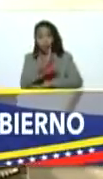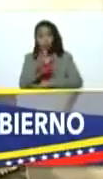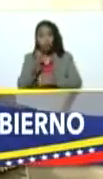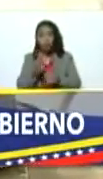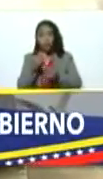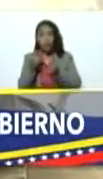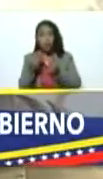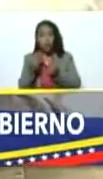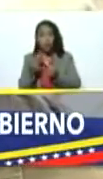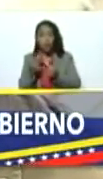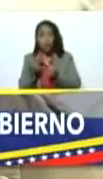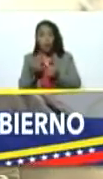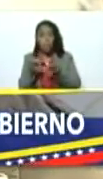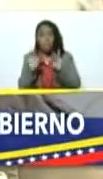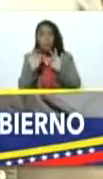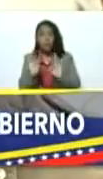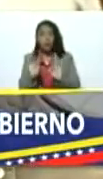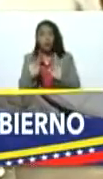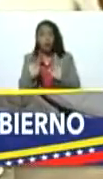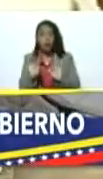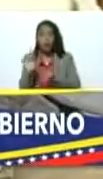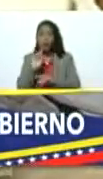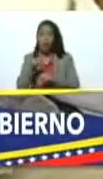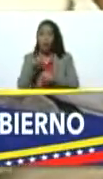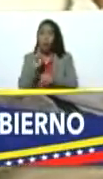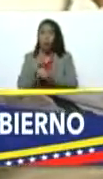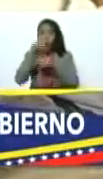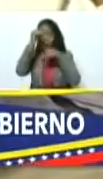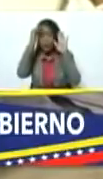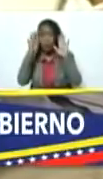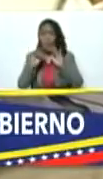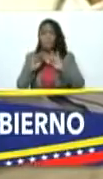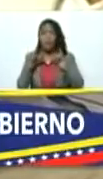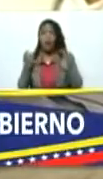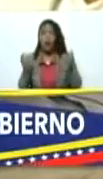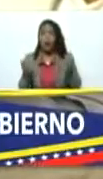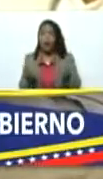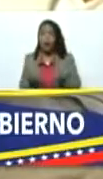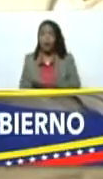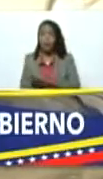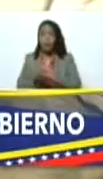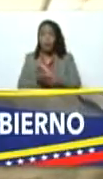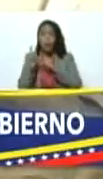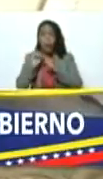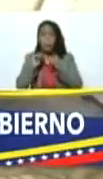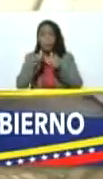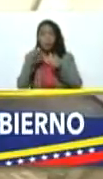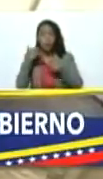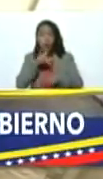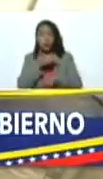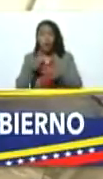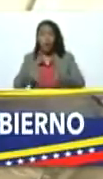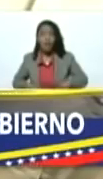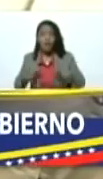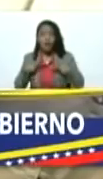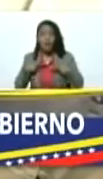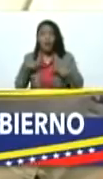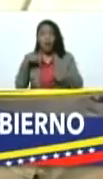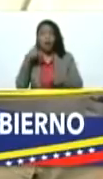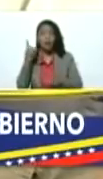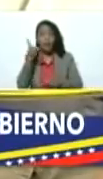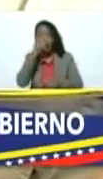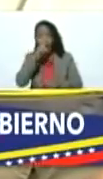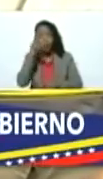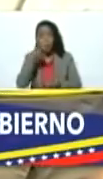recursos especiales, no solamente para atender la pandemia, que apareció en nuestras vidas en el mundo a partir